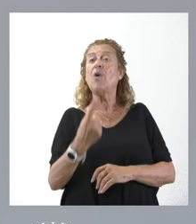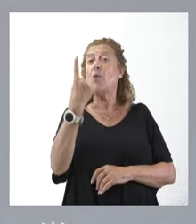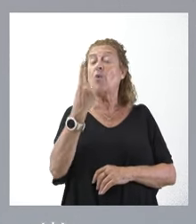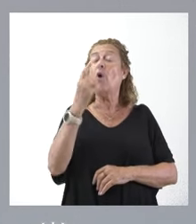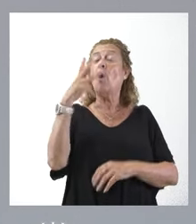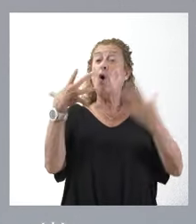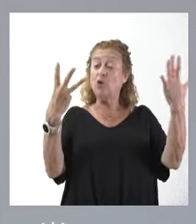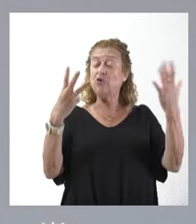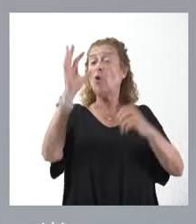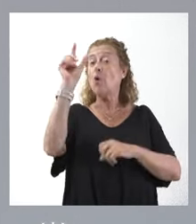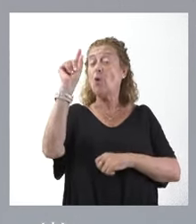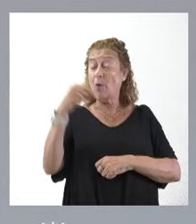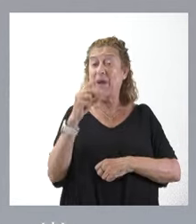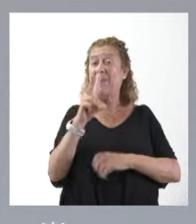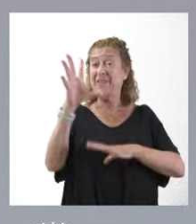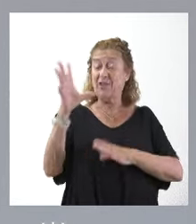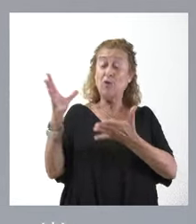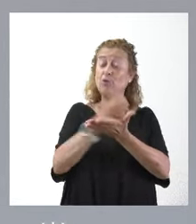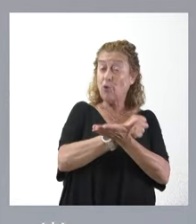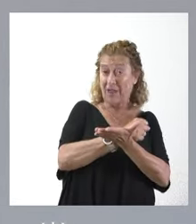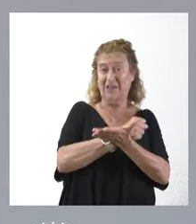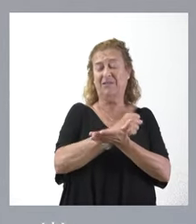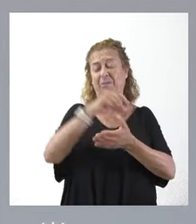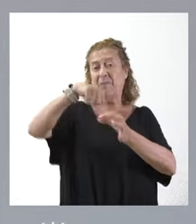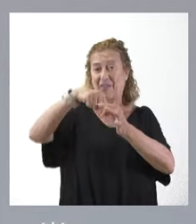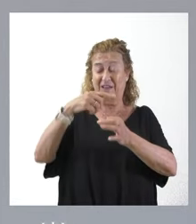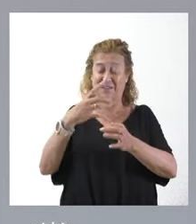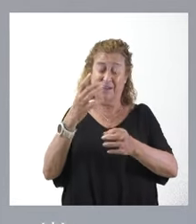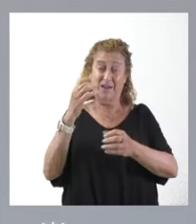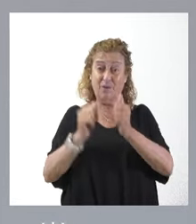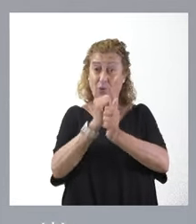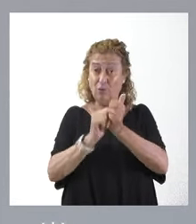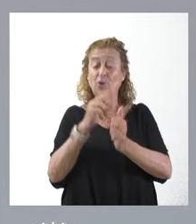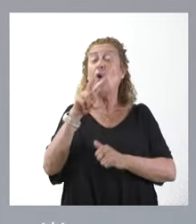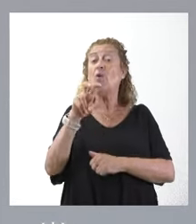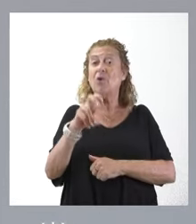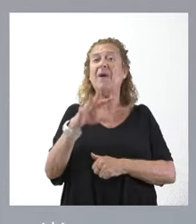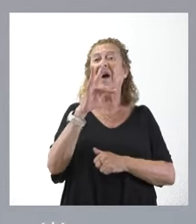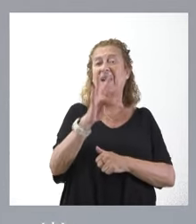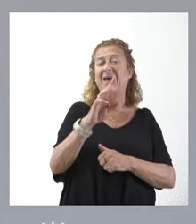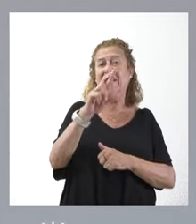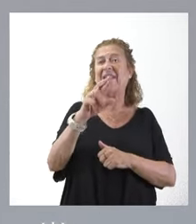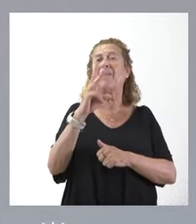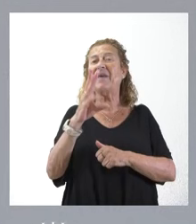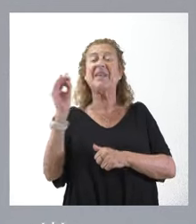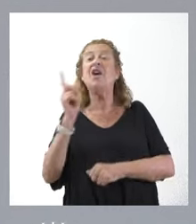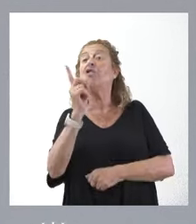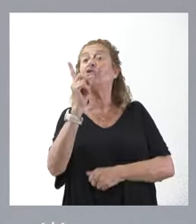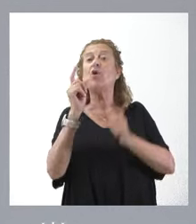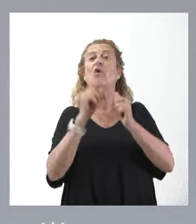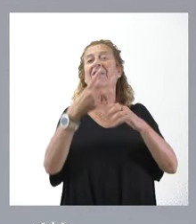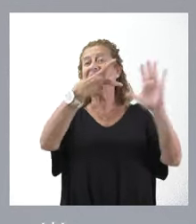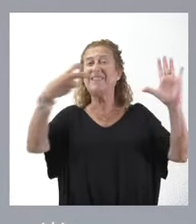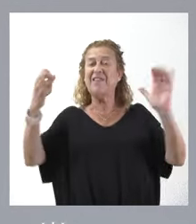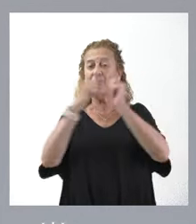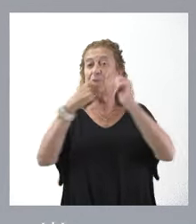,25 de todas las plazas de concurso, en la nueva RPT hay solo 726 puestos para cubrir por